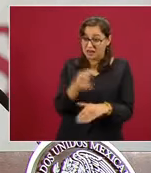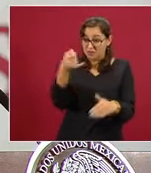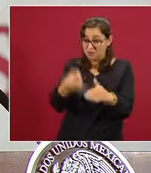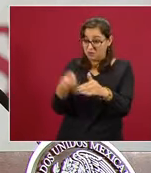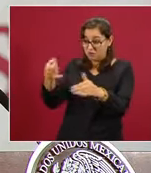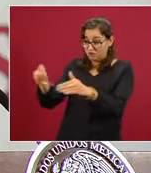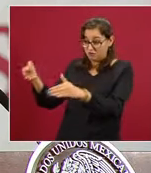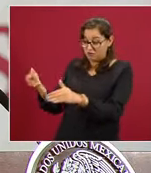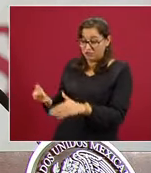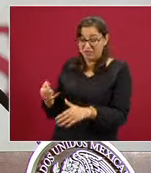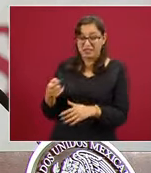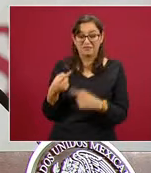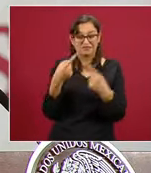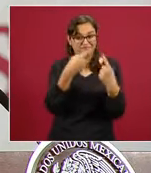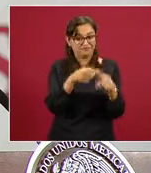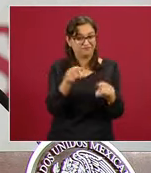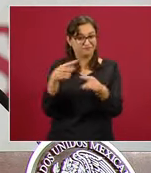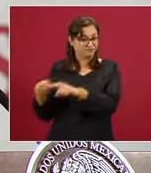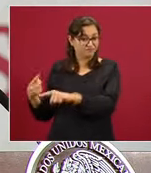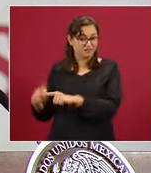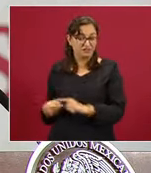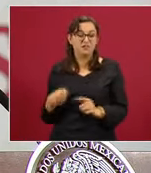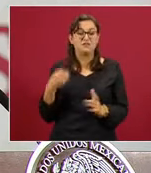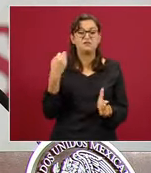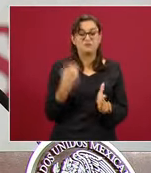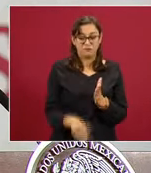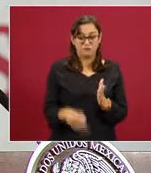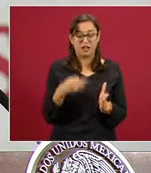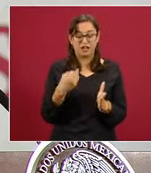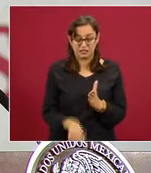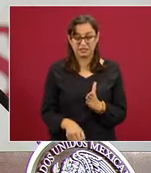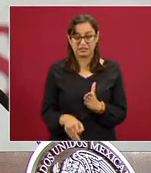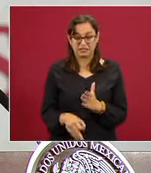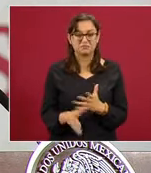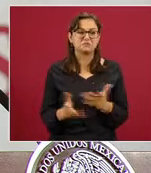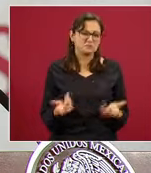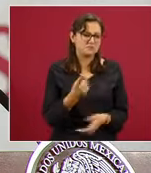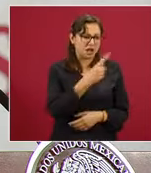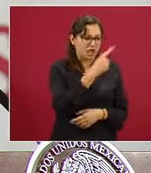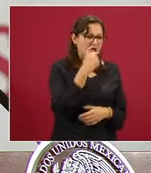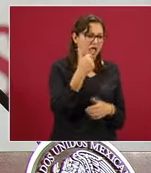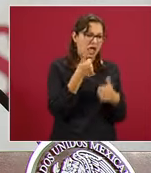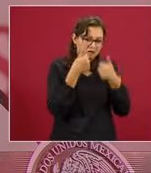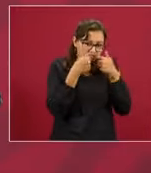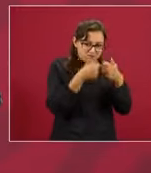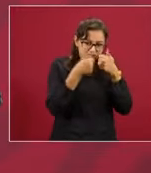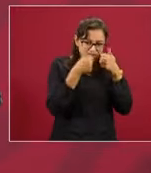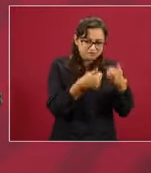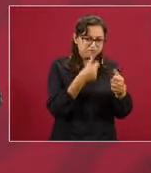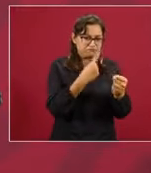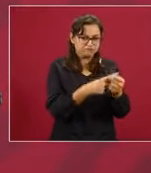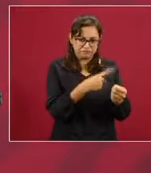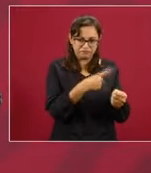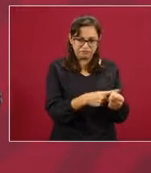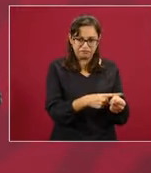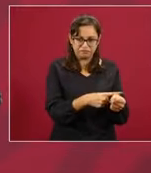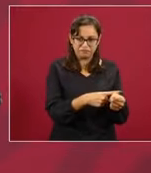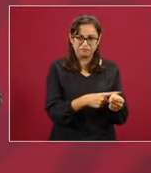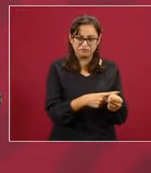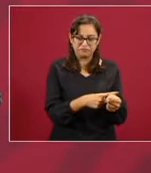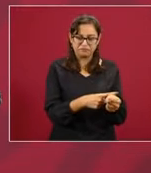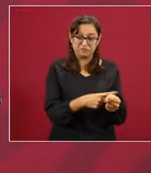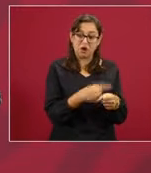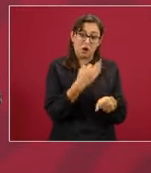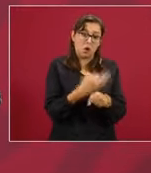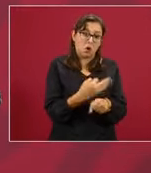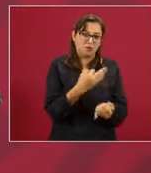tenemos en la atención rápida, necesaria, urgente de estas enfermedades que nos ha